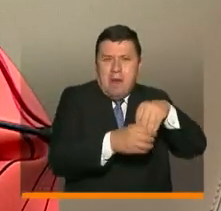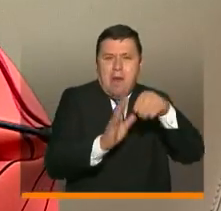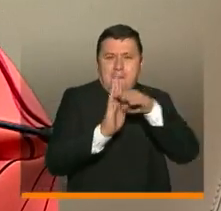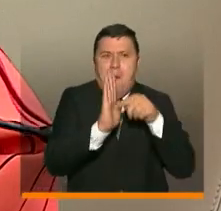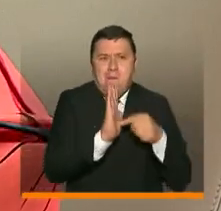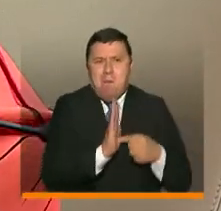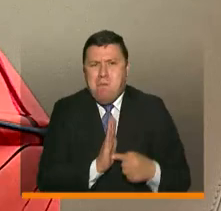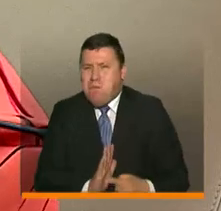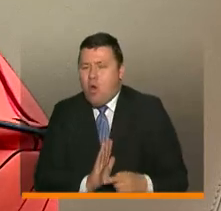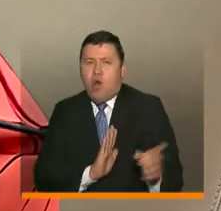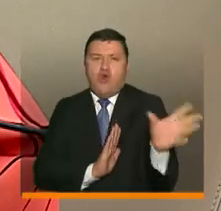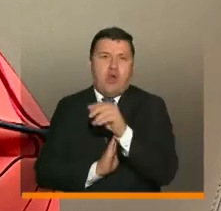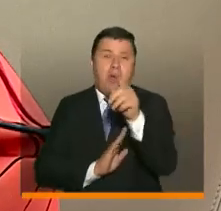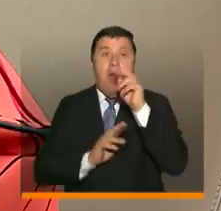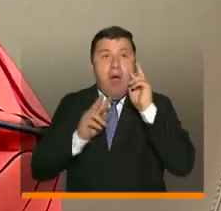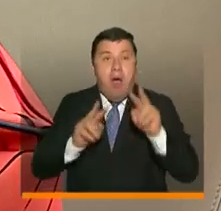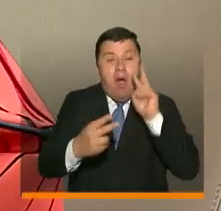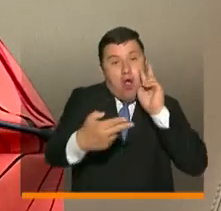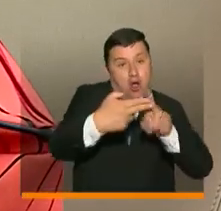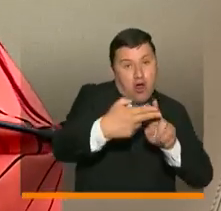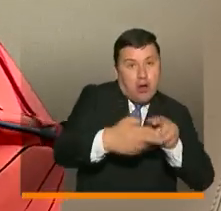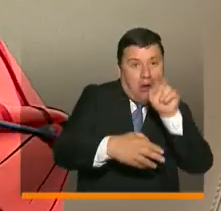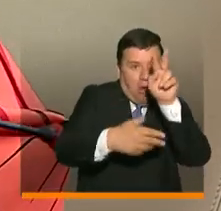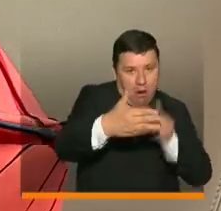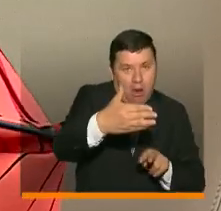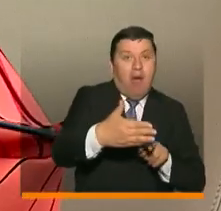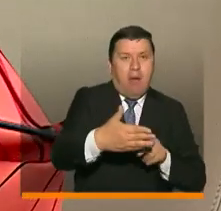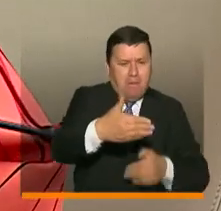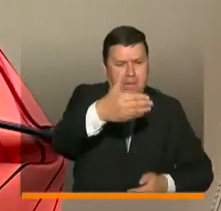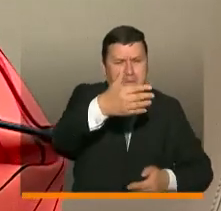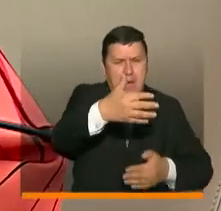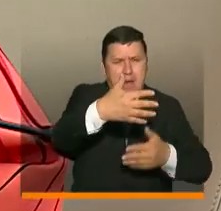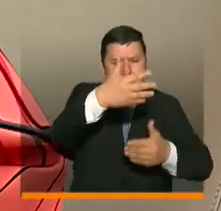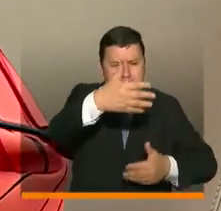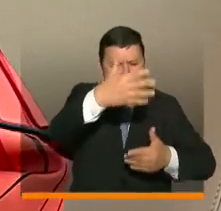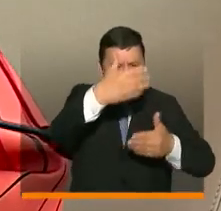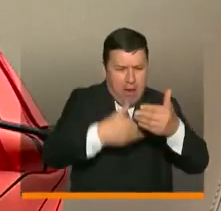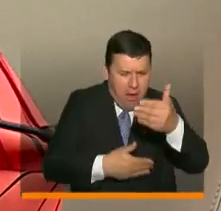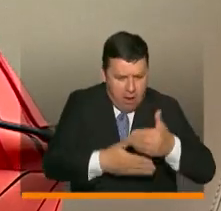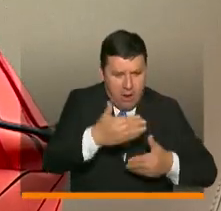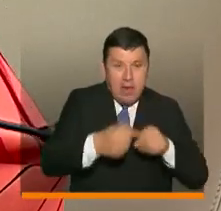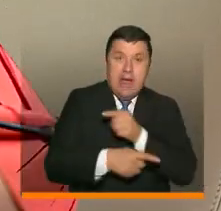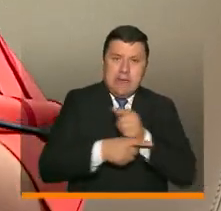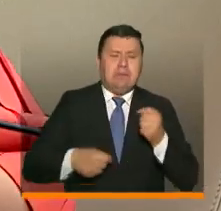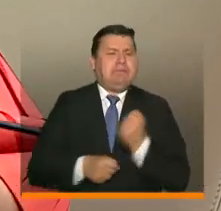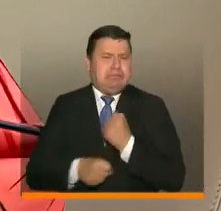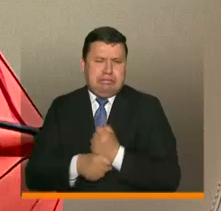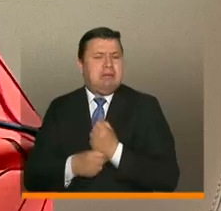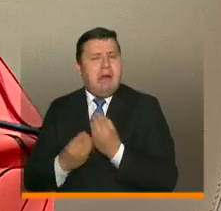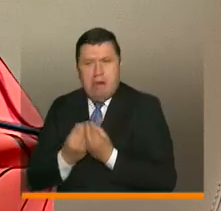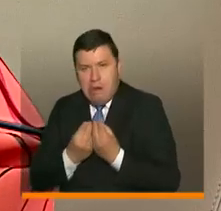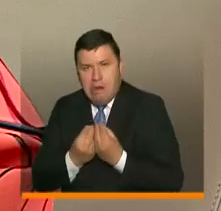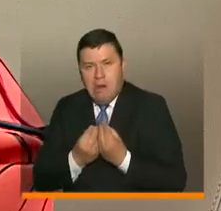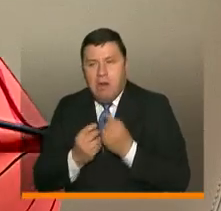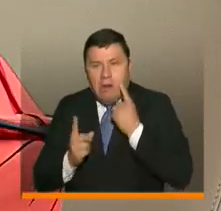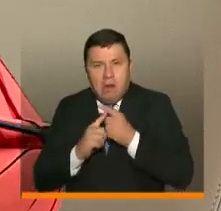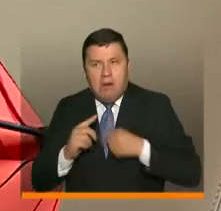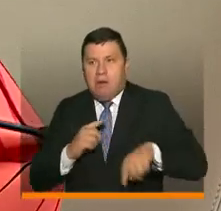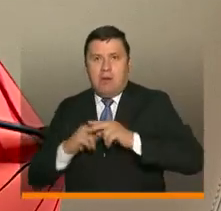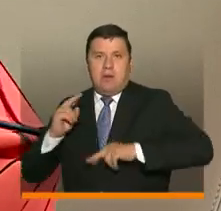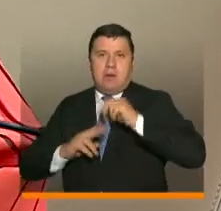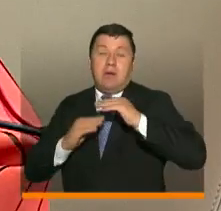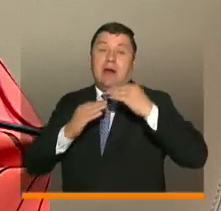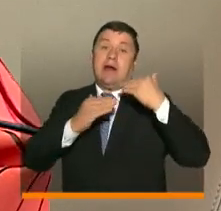invitación, presidente, es a que los puedan conocer, a decirles que seguimos intensamente todas estas semanas trabajando para pasar a una construcción